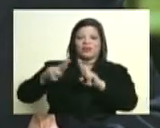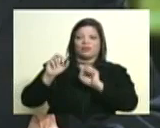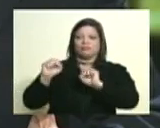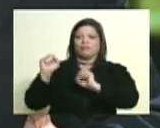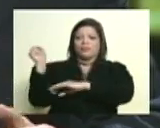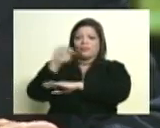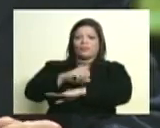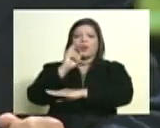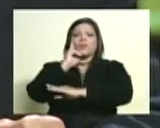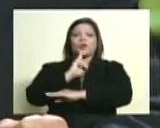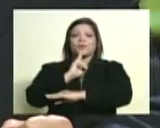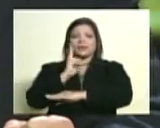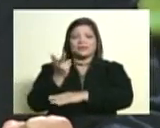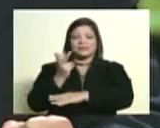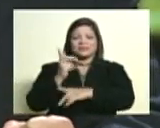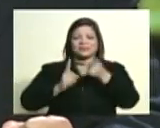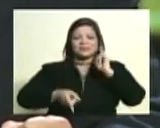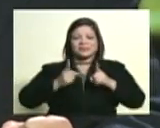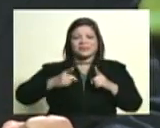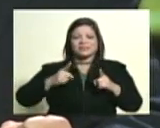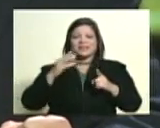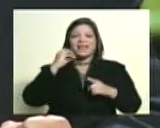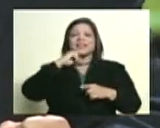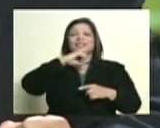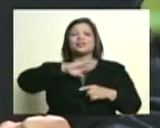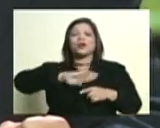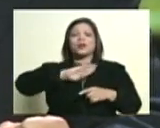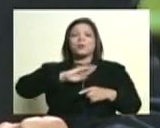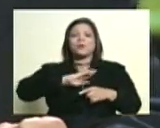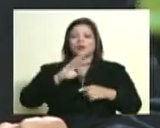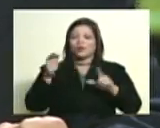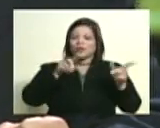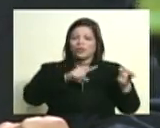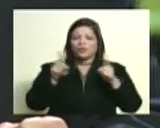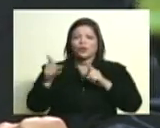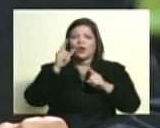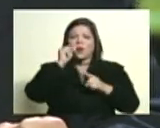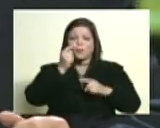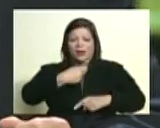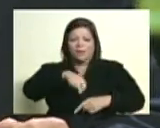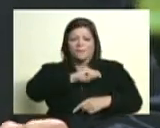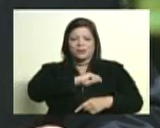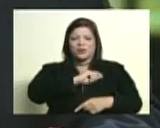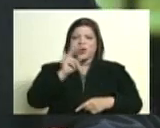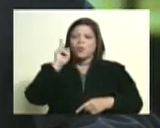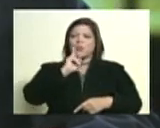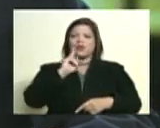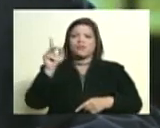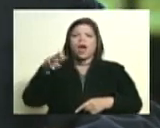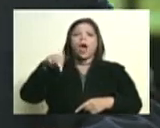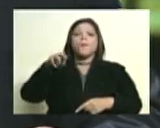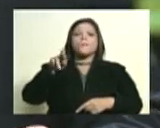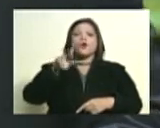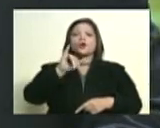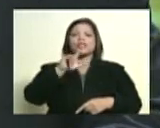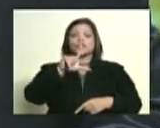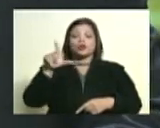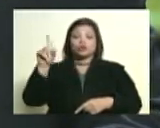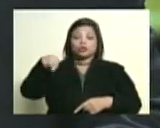derrota de hecho hay una anécdota donde en la reunión entre Morillo jefe español y Bolívar no sé si será cierta